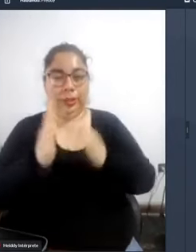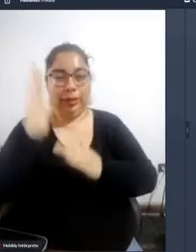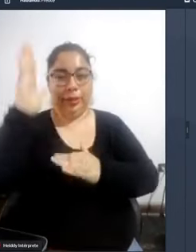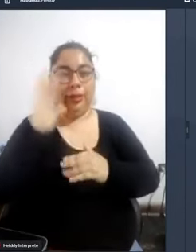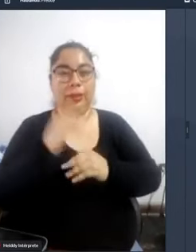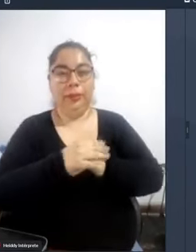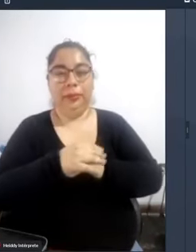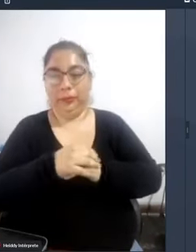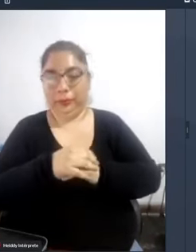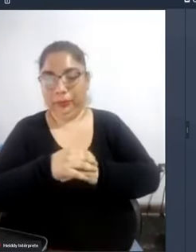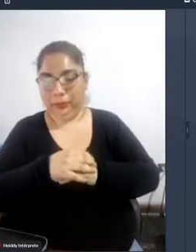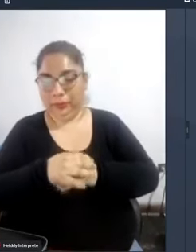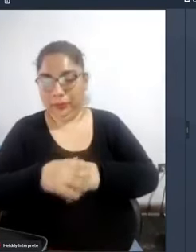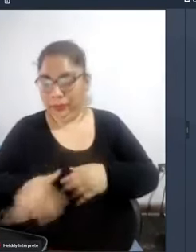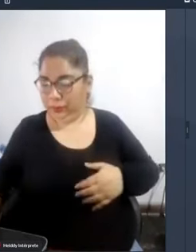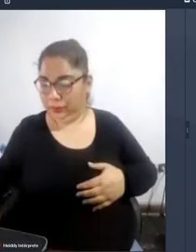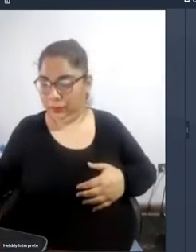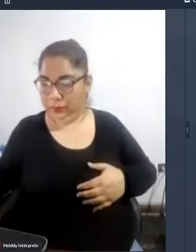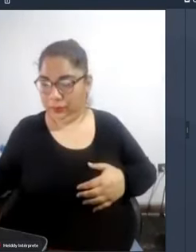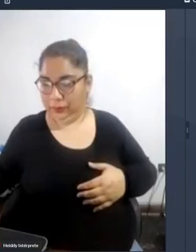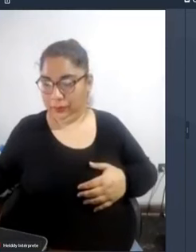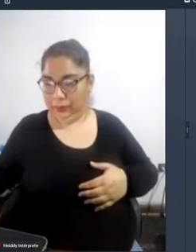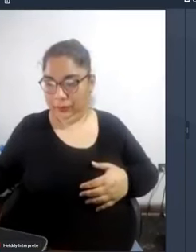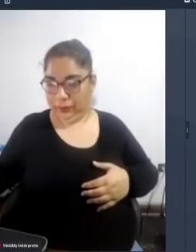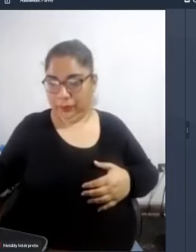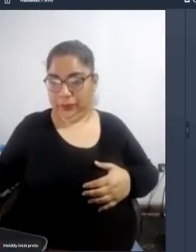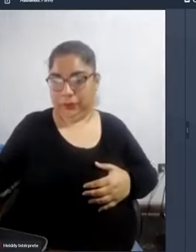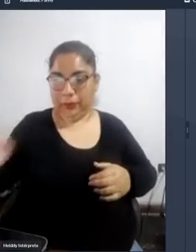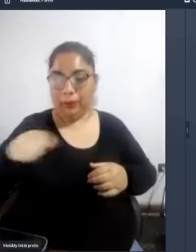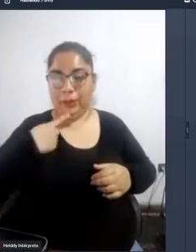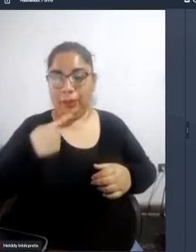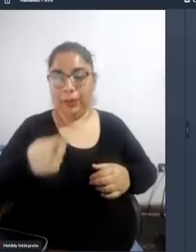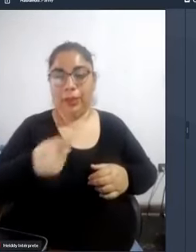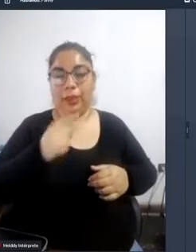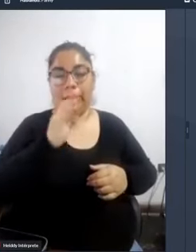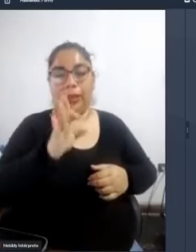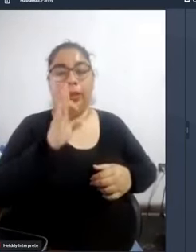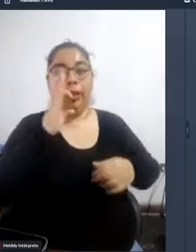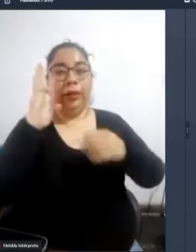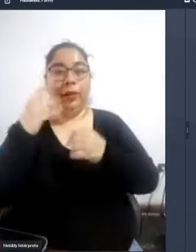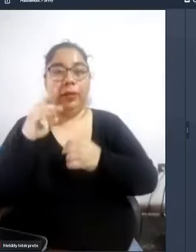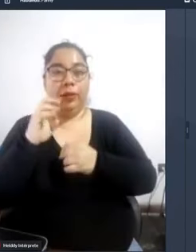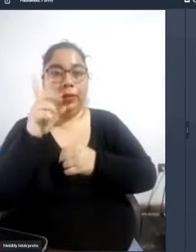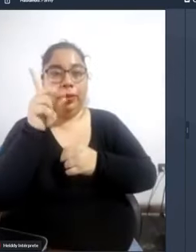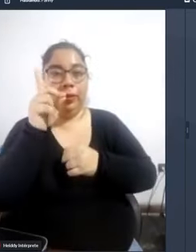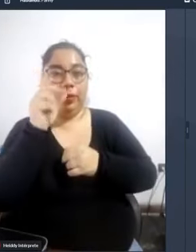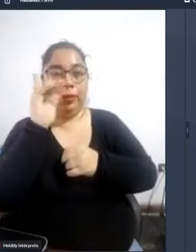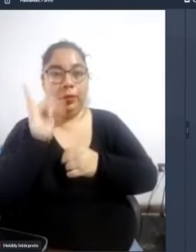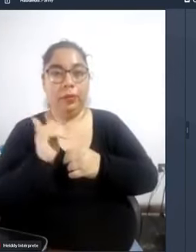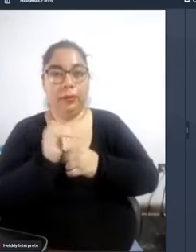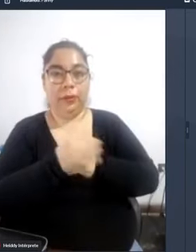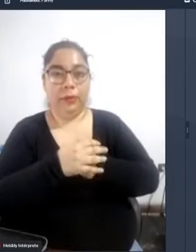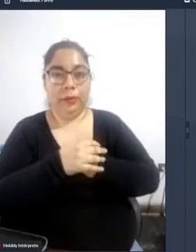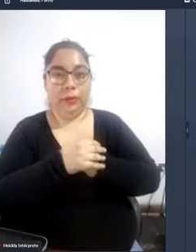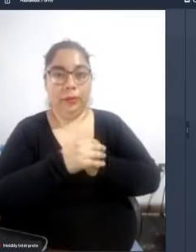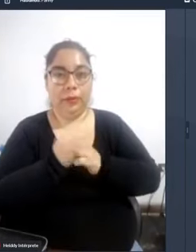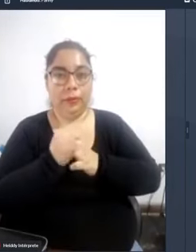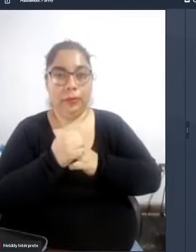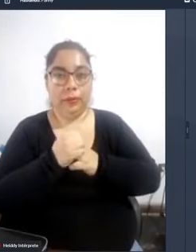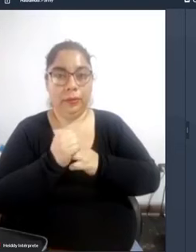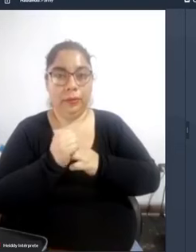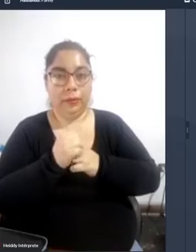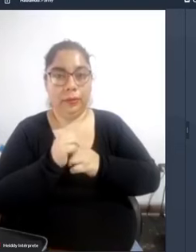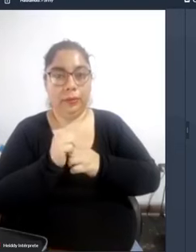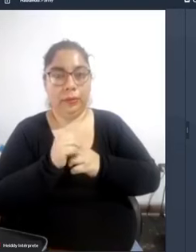social sí Freddy pero antes seguíamos con la siguiente ronda donde nuestros